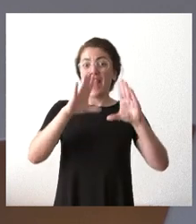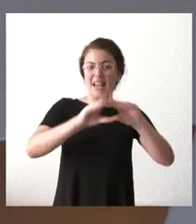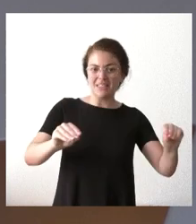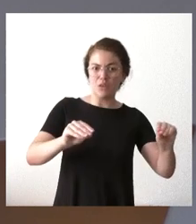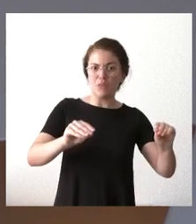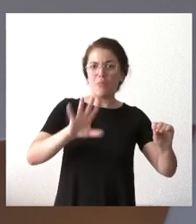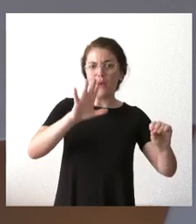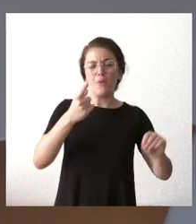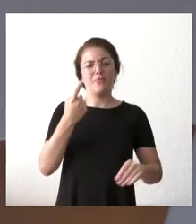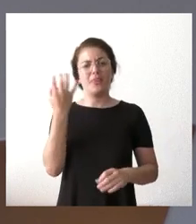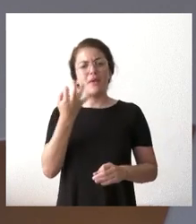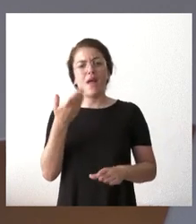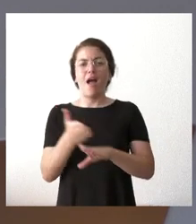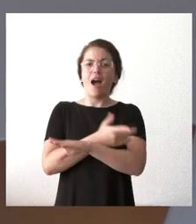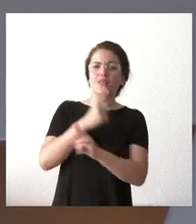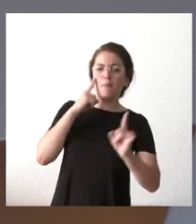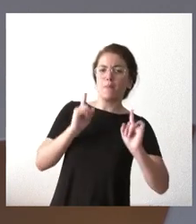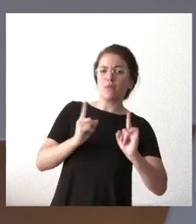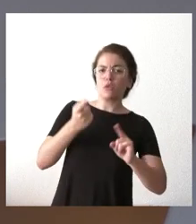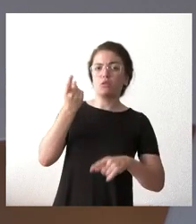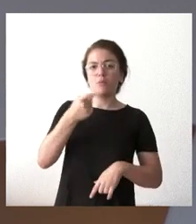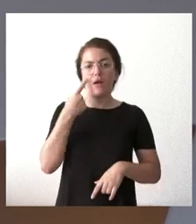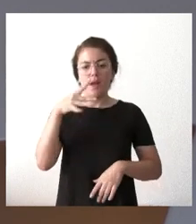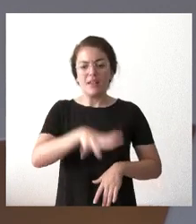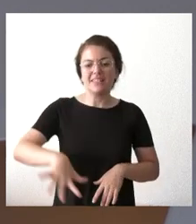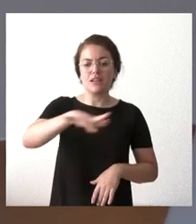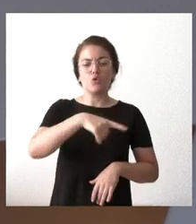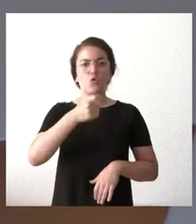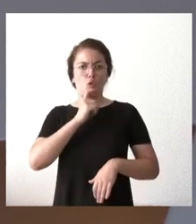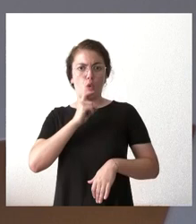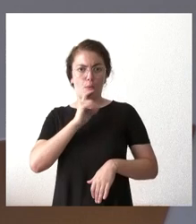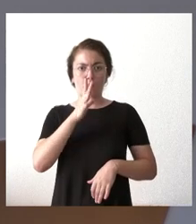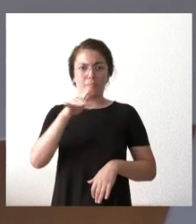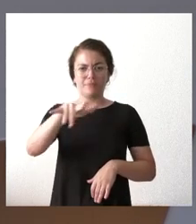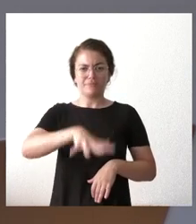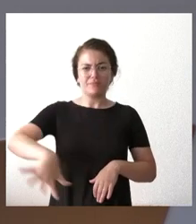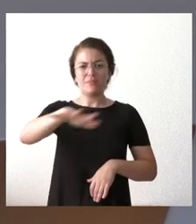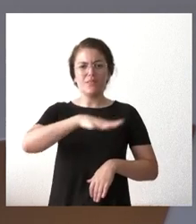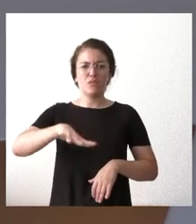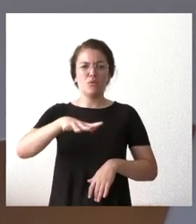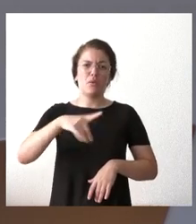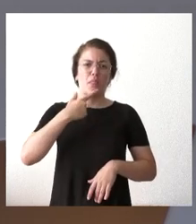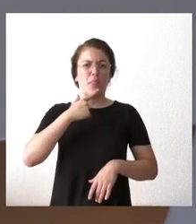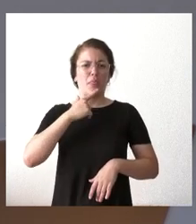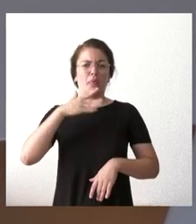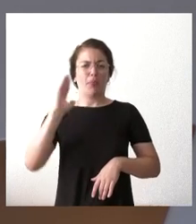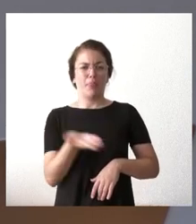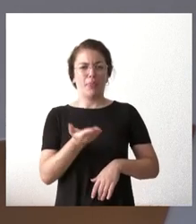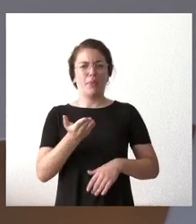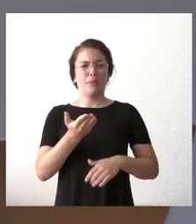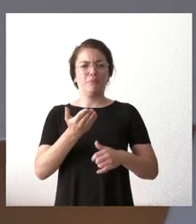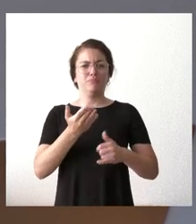y las bases del origen como es el uso del territorio en el que estamos que sufre una degradación de uso por los